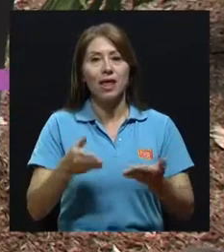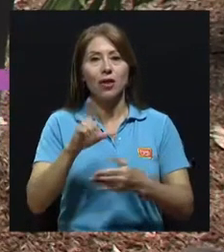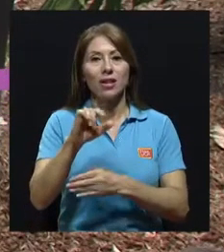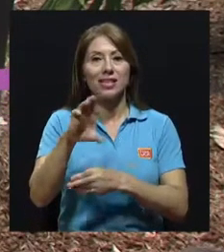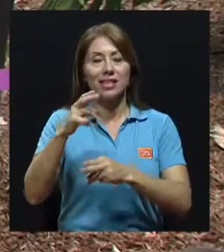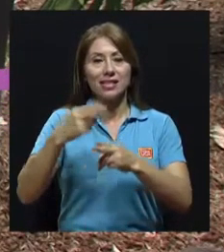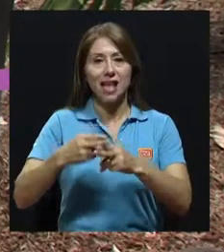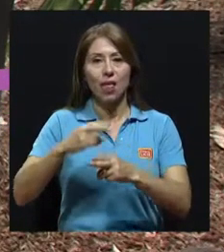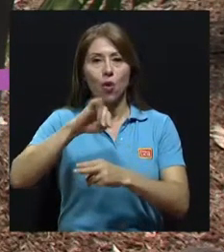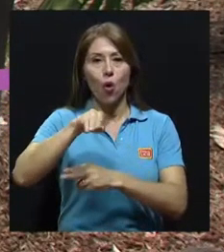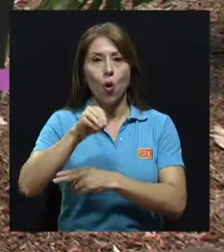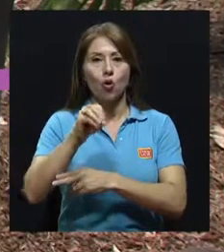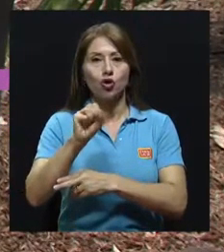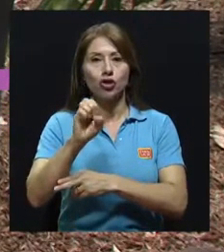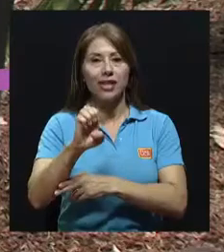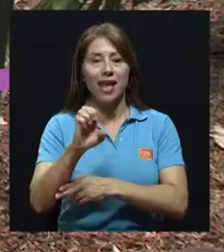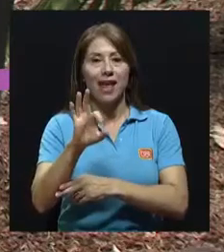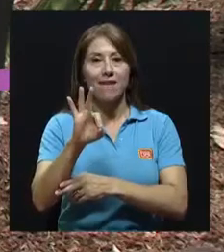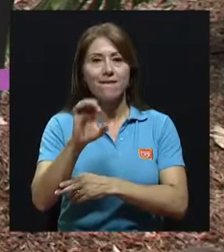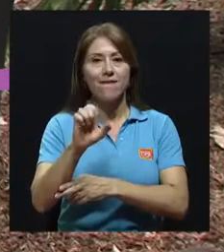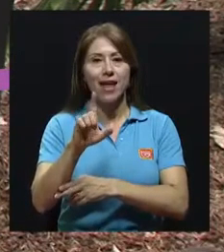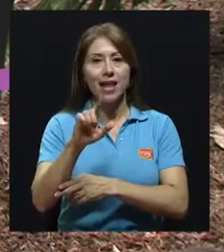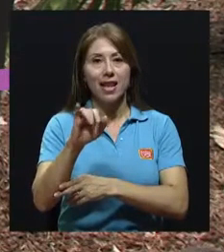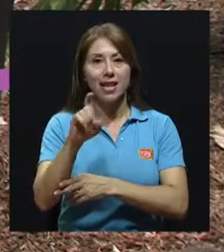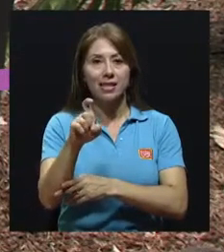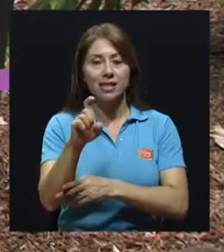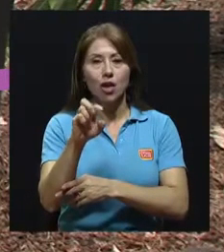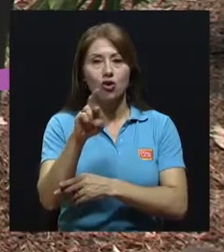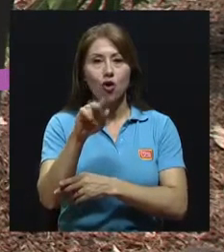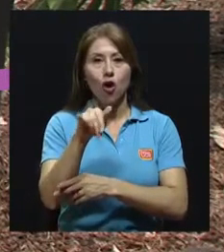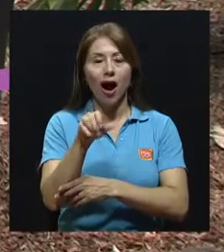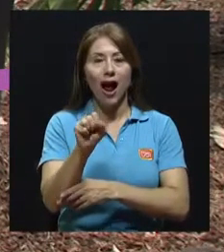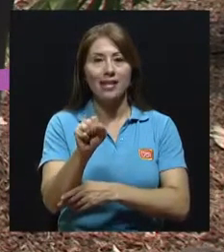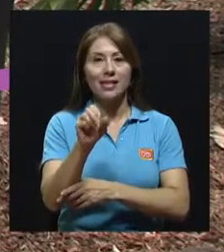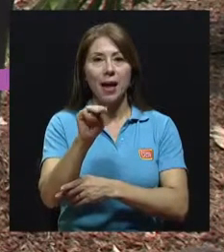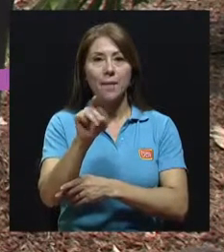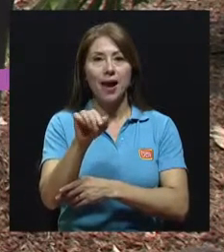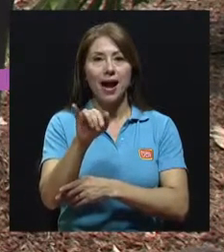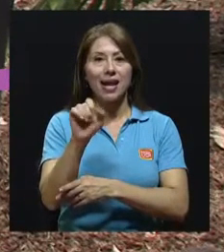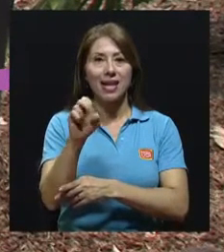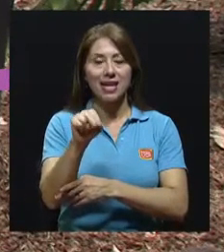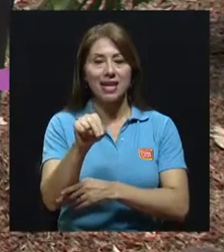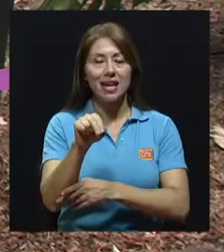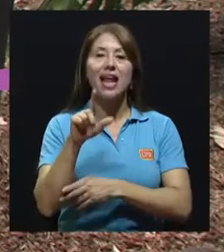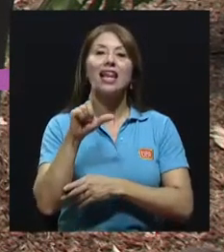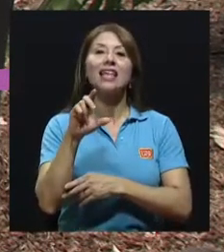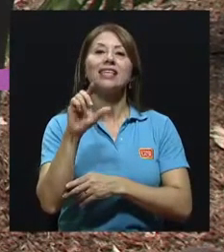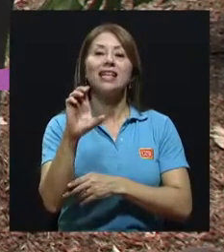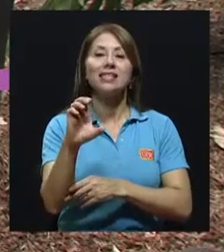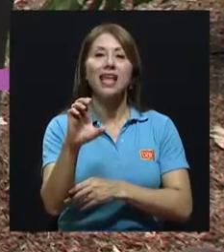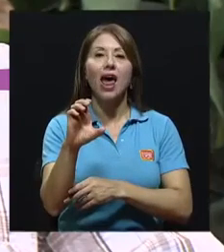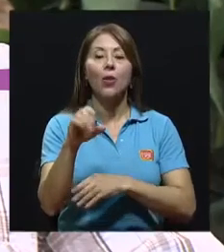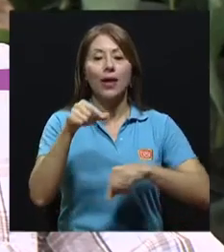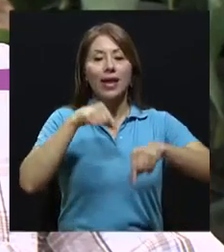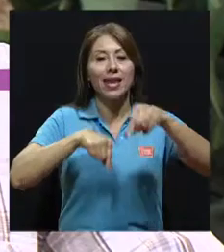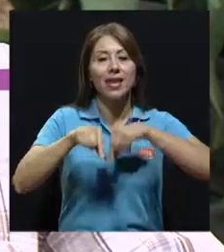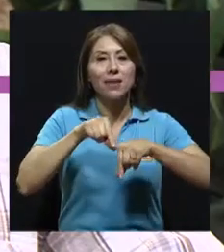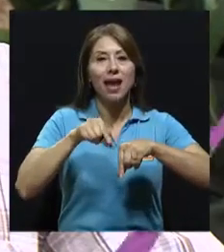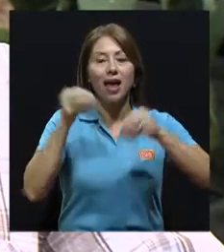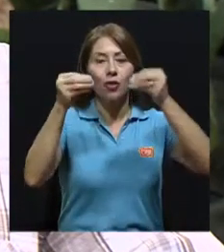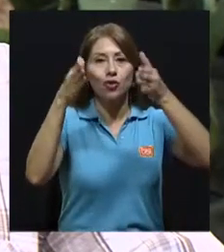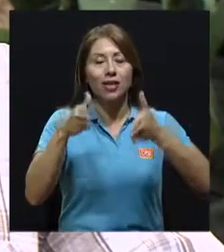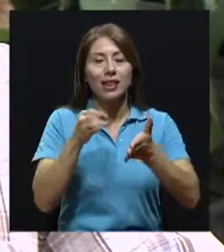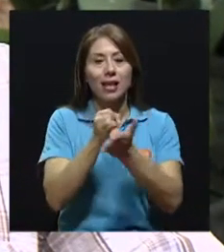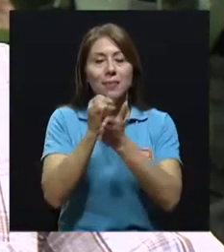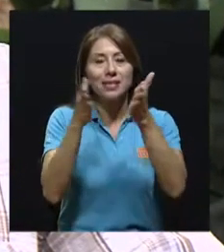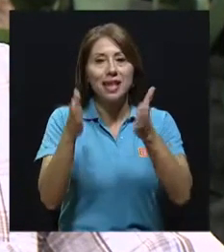presencia del licenciado José Félix Rojas Marín. Él es licenciado en química, docente e investigador. Y don José